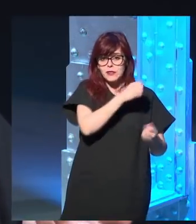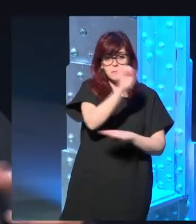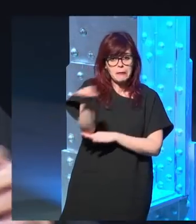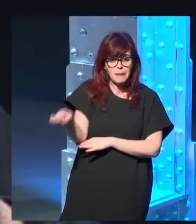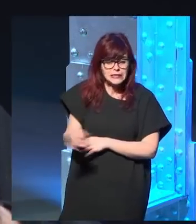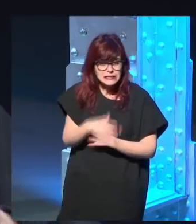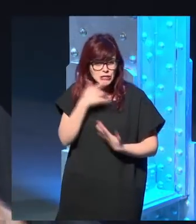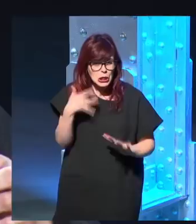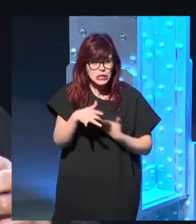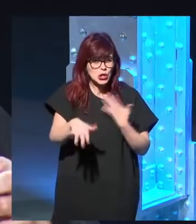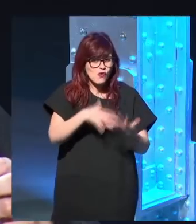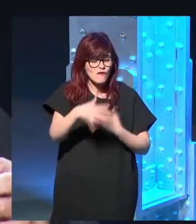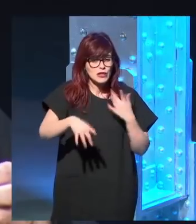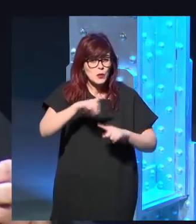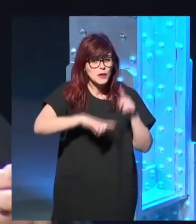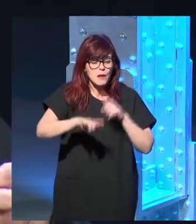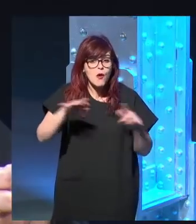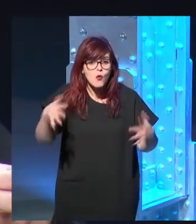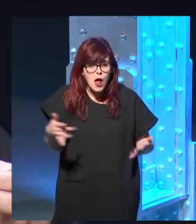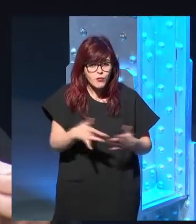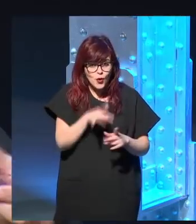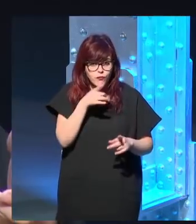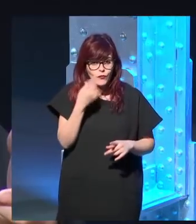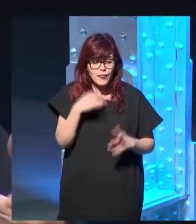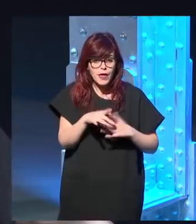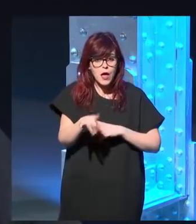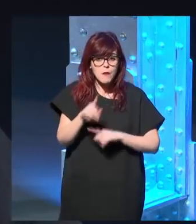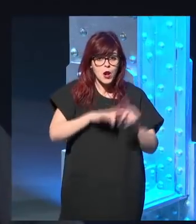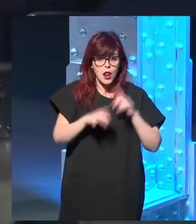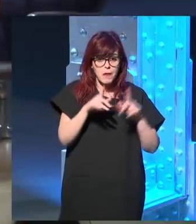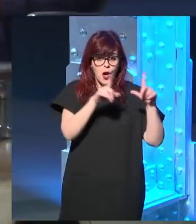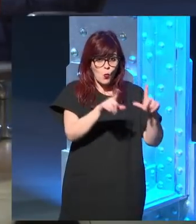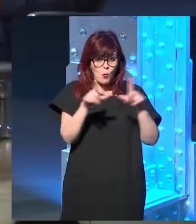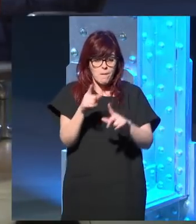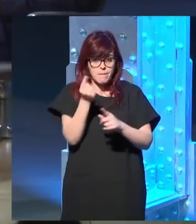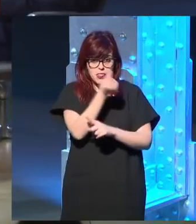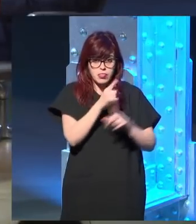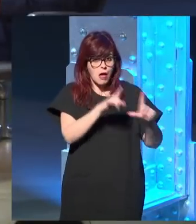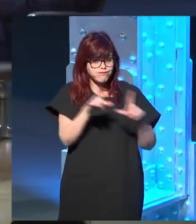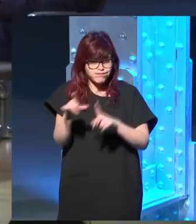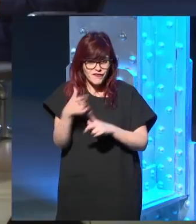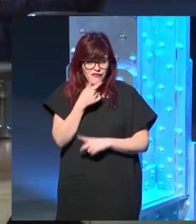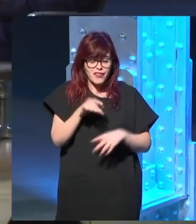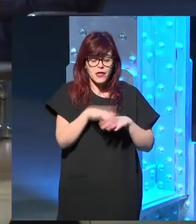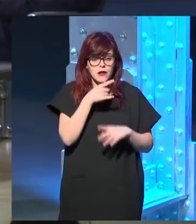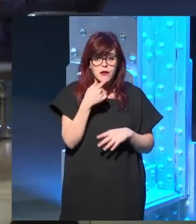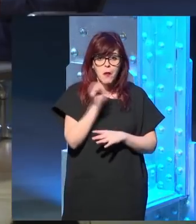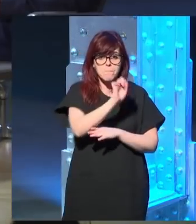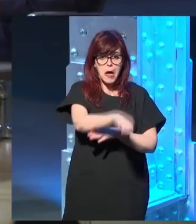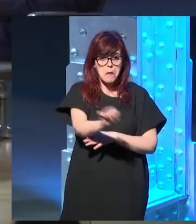Superman lo podía resolver en dos cuadritos y entonces para buscar el